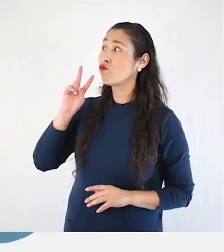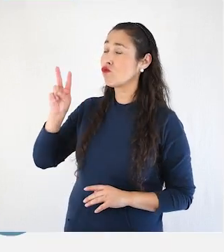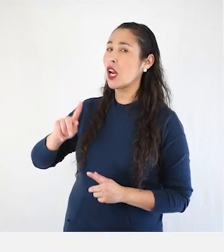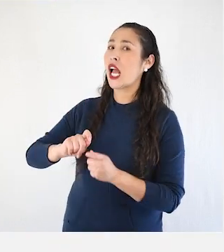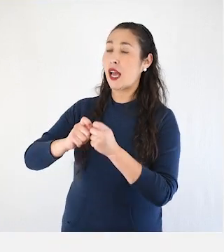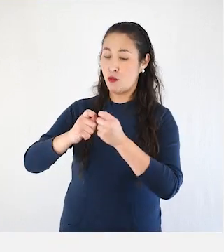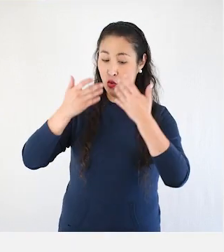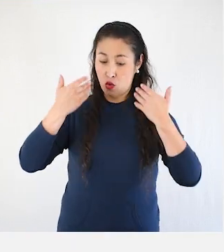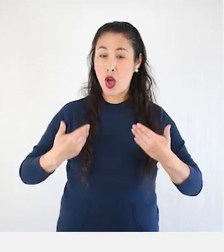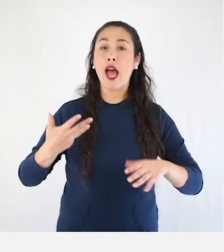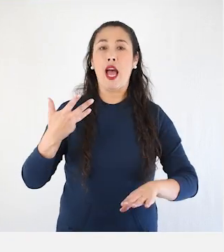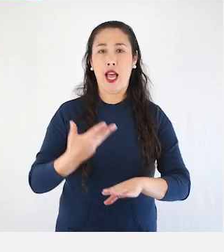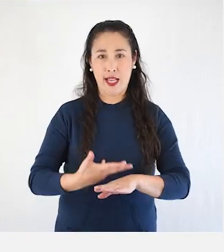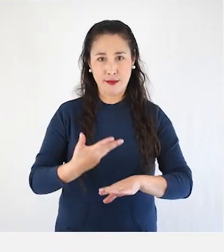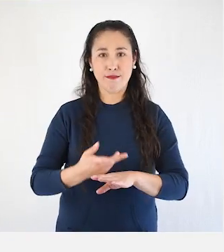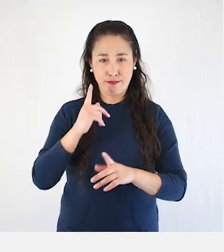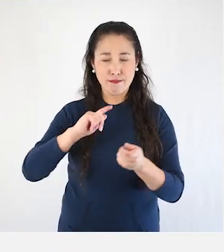Hay cambios físicos.